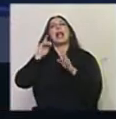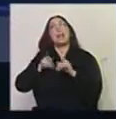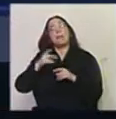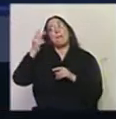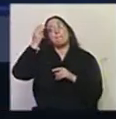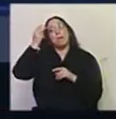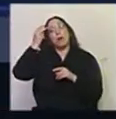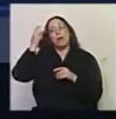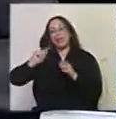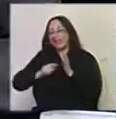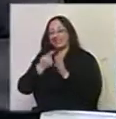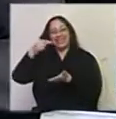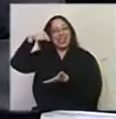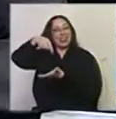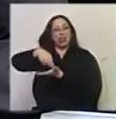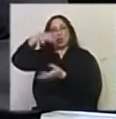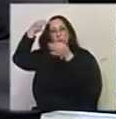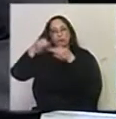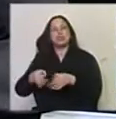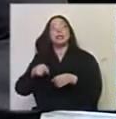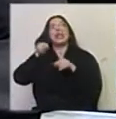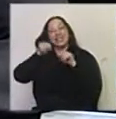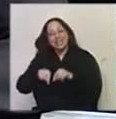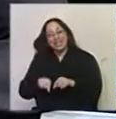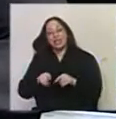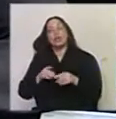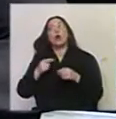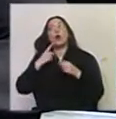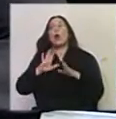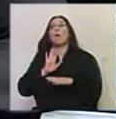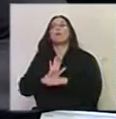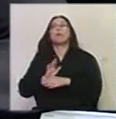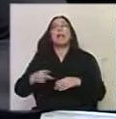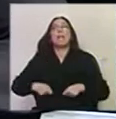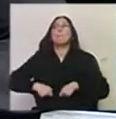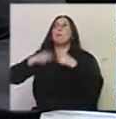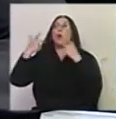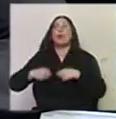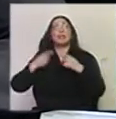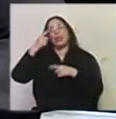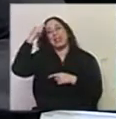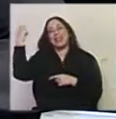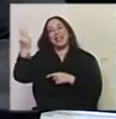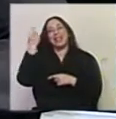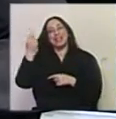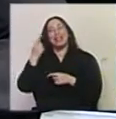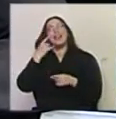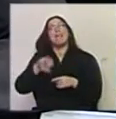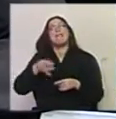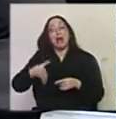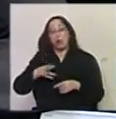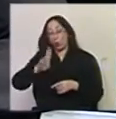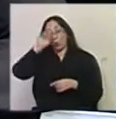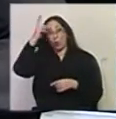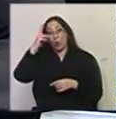centro de San Pablo. Y bueno, y esto también tiene que ver con la exportación, con la internacionalización de valor uruguayo,